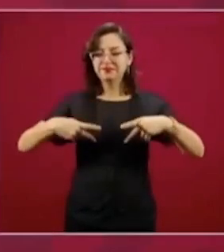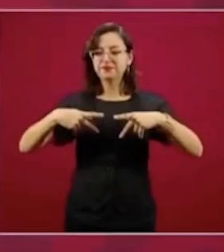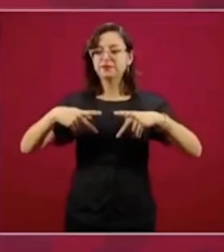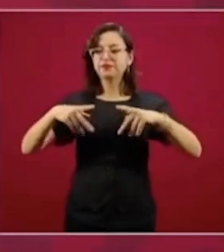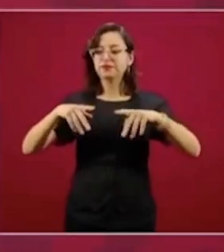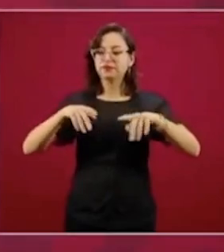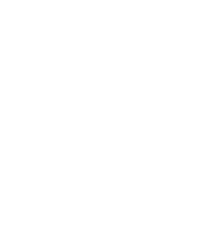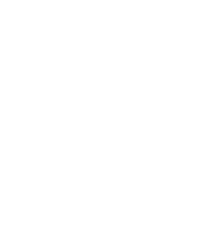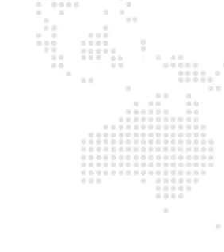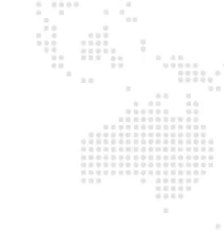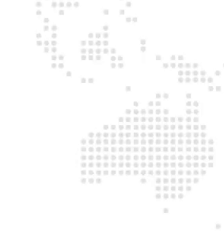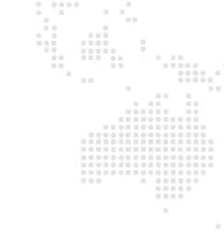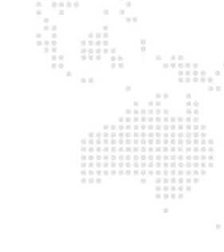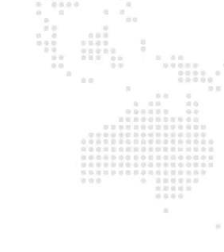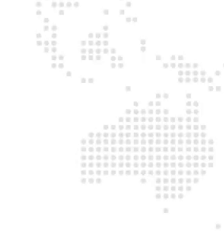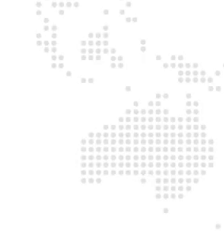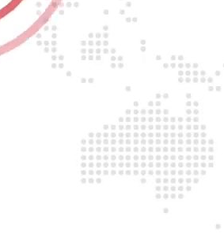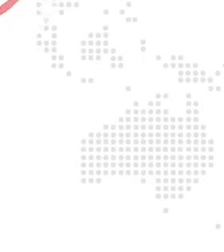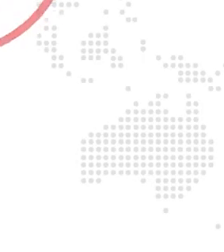de México.